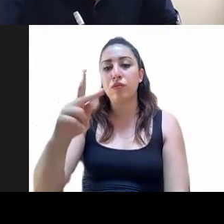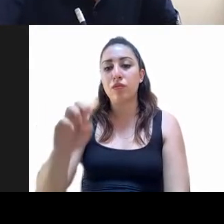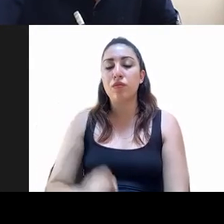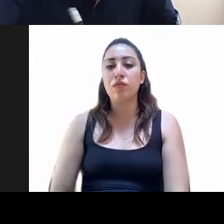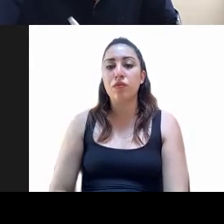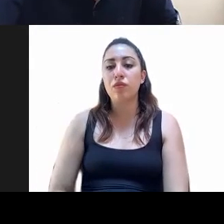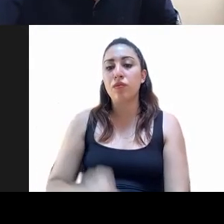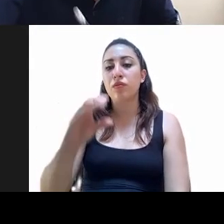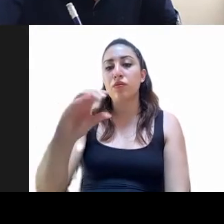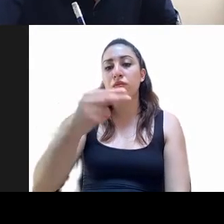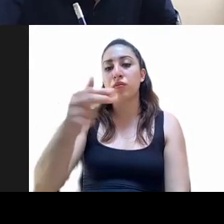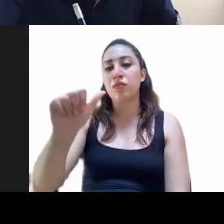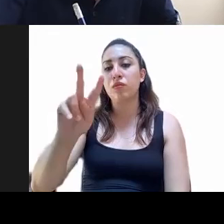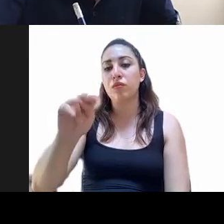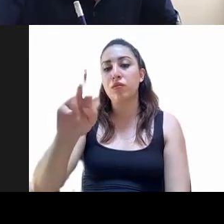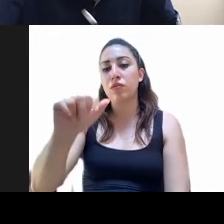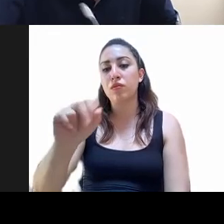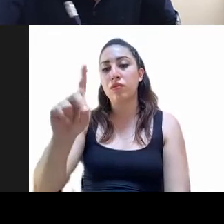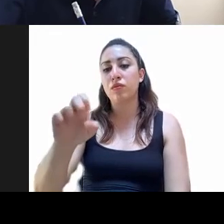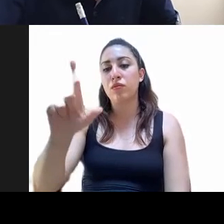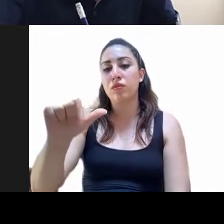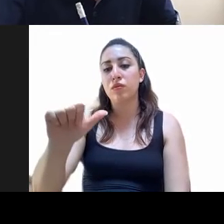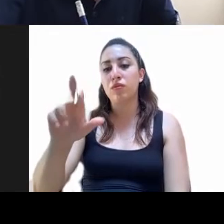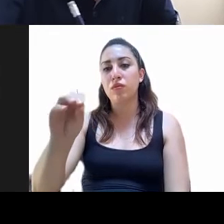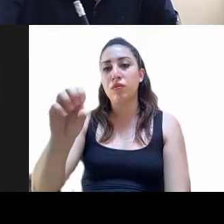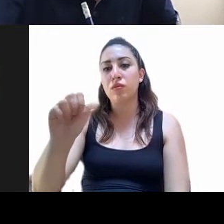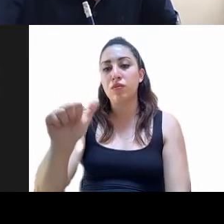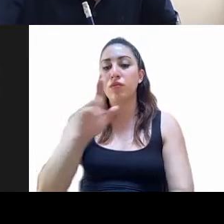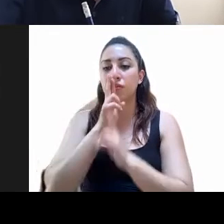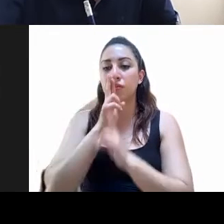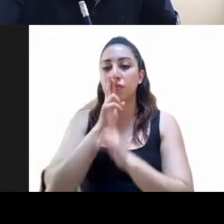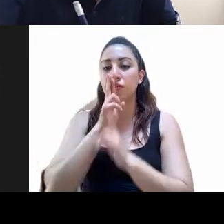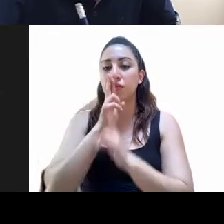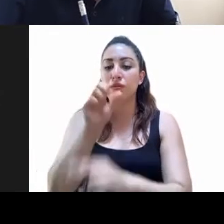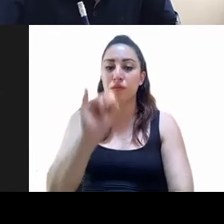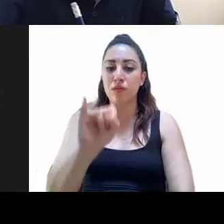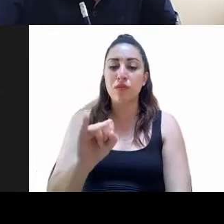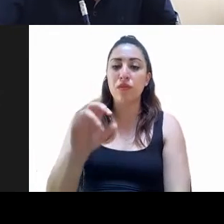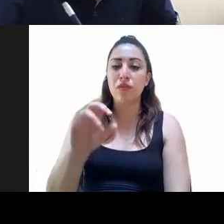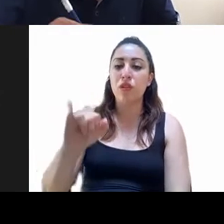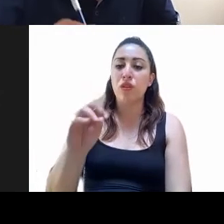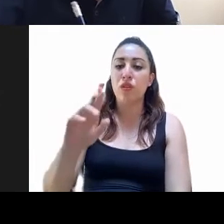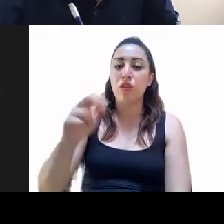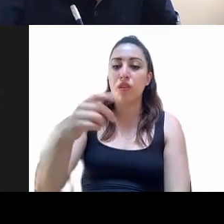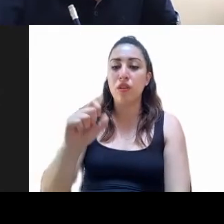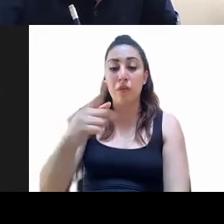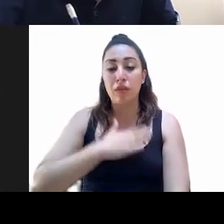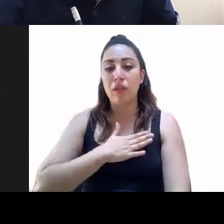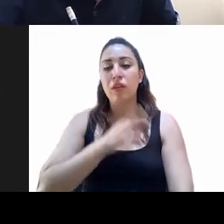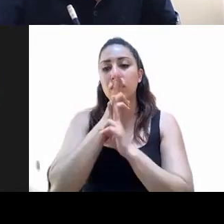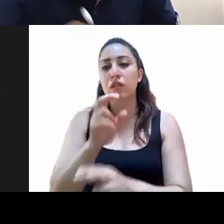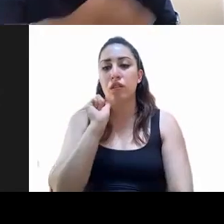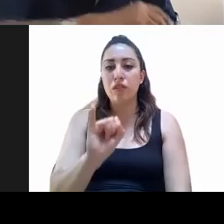Guadalupe Chavira de la Rosa. Chavira, a favor. Jorge Gaviño Ambriz. La de la voz, Yaneta Elizabeth Guerrero Maya, favor.